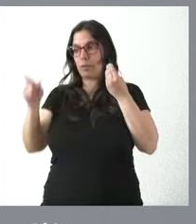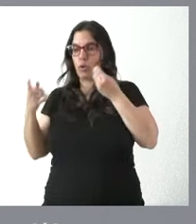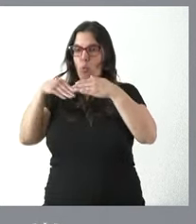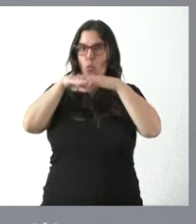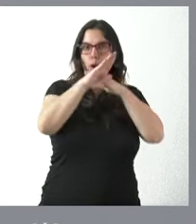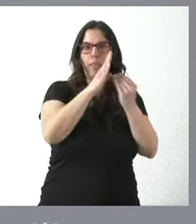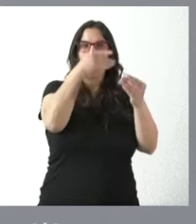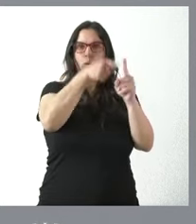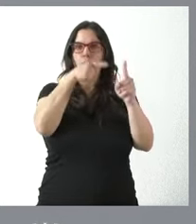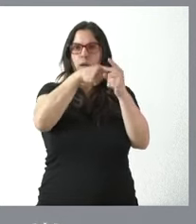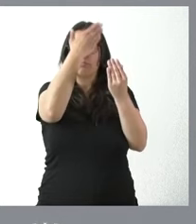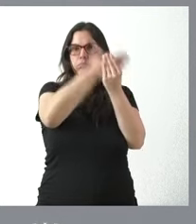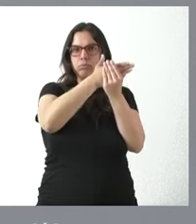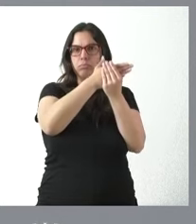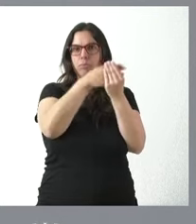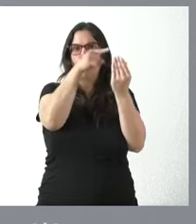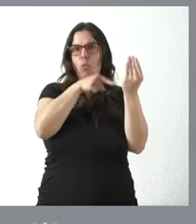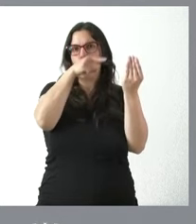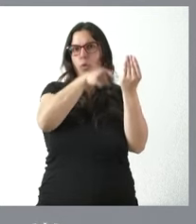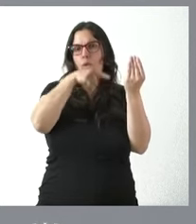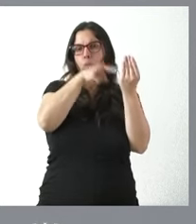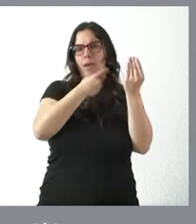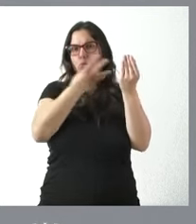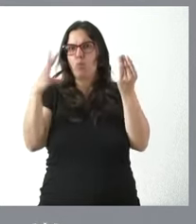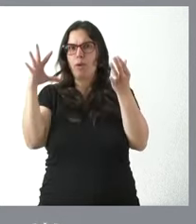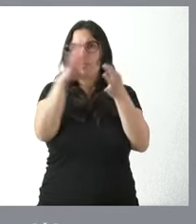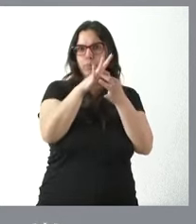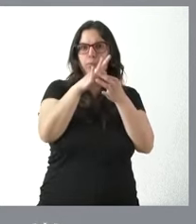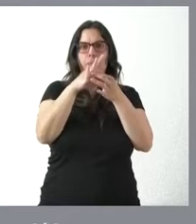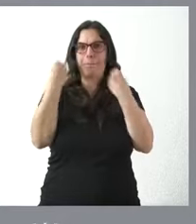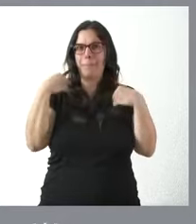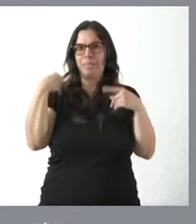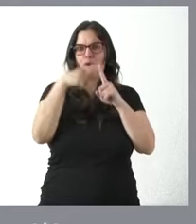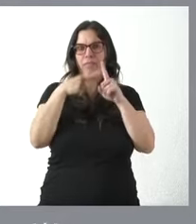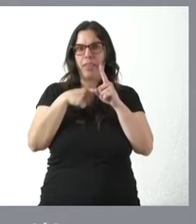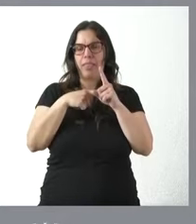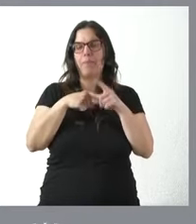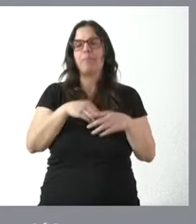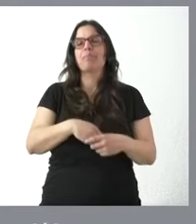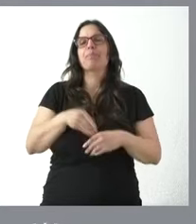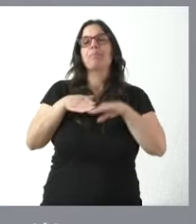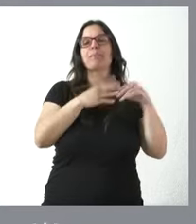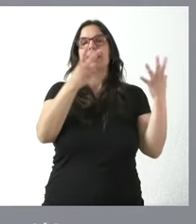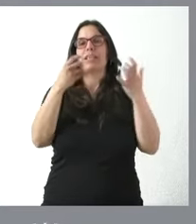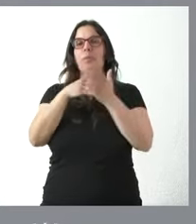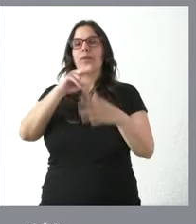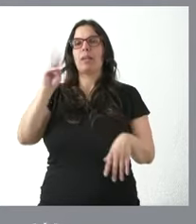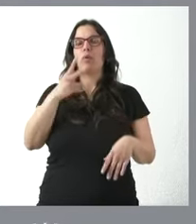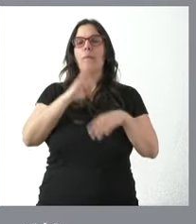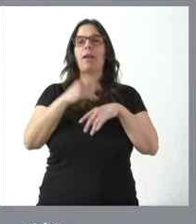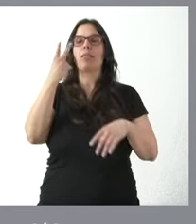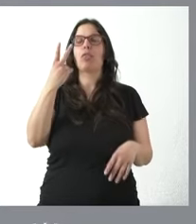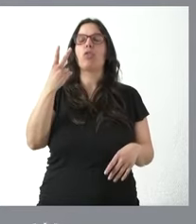siempre en el mismo archivo y bajo un mismo número de historia clínica. 700.000 euros para dos salas de radiología